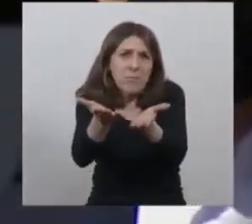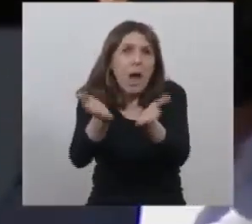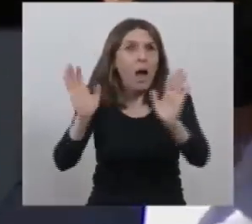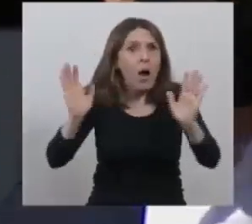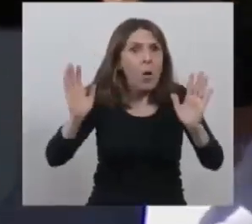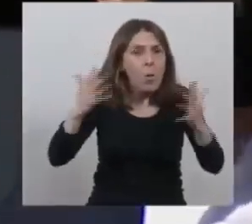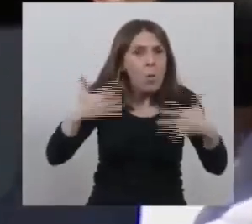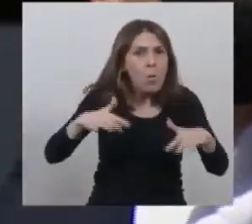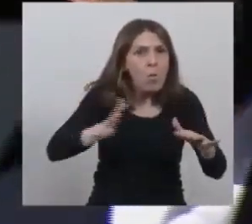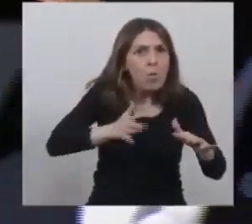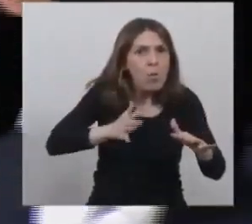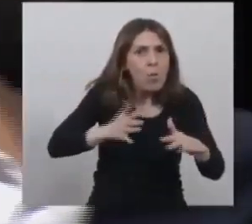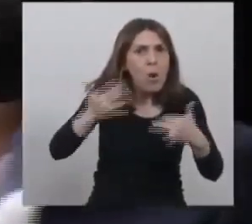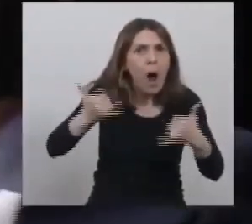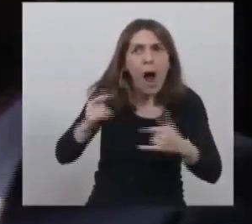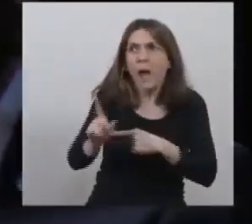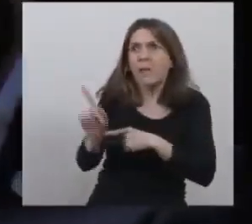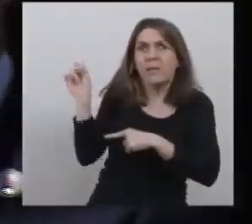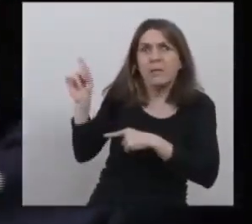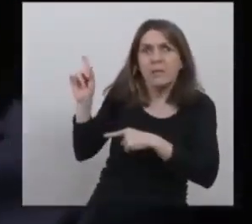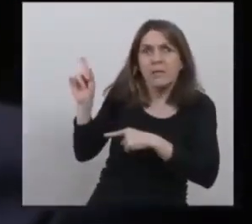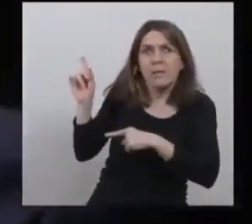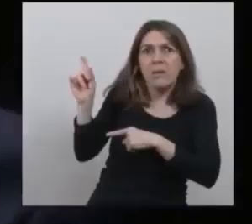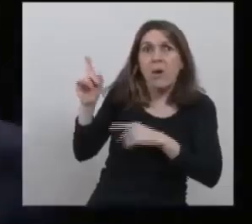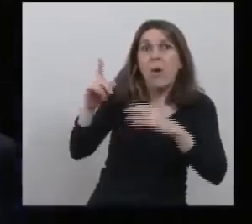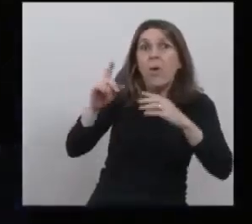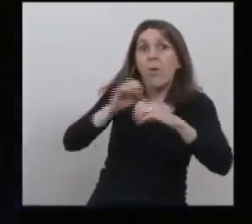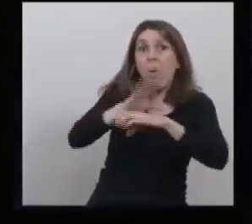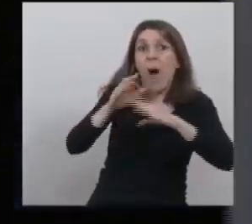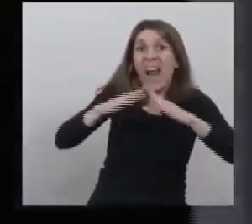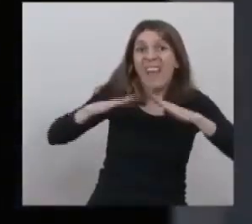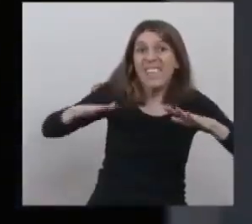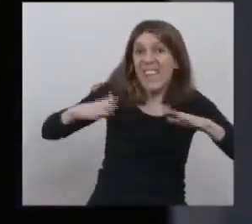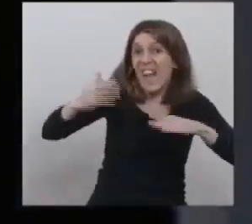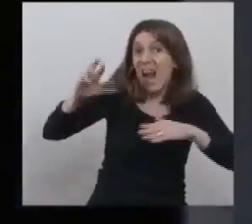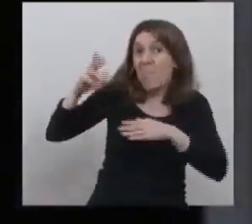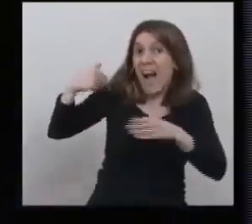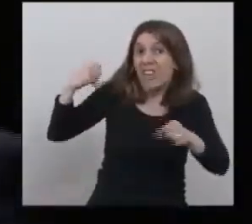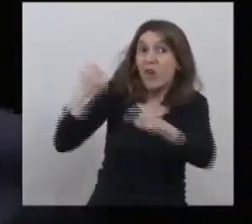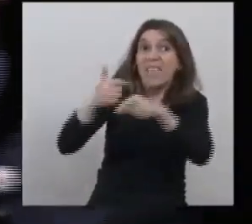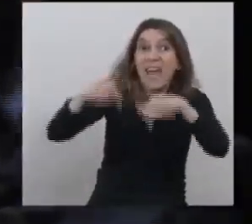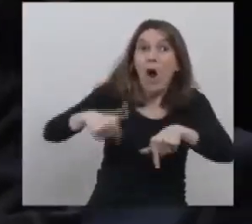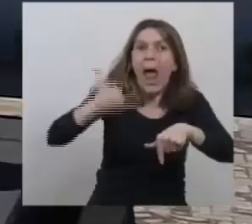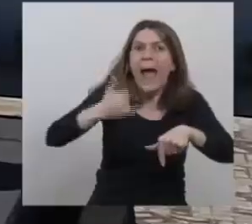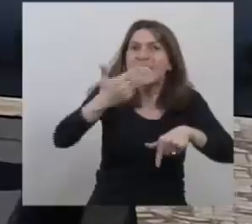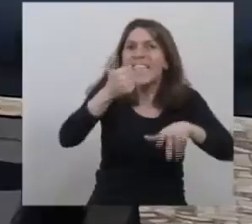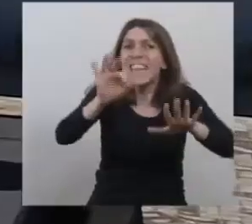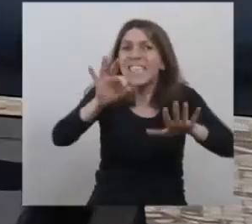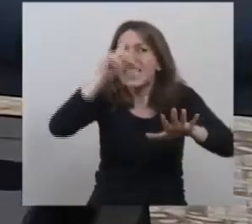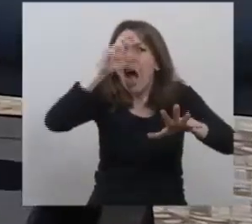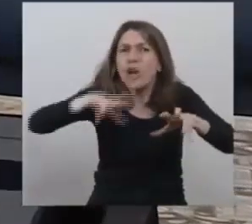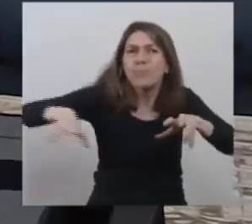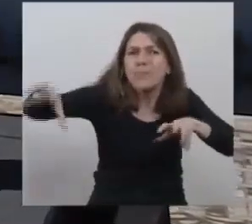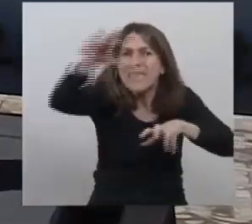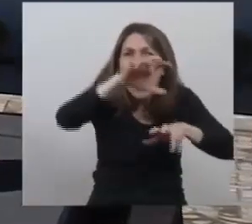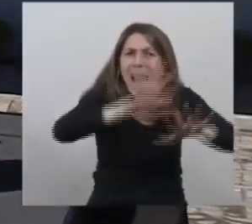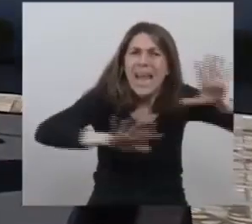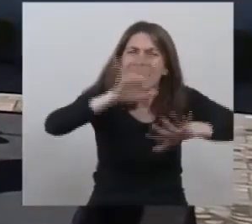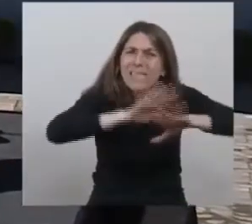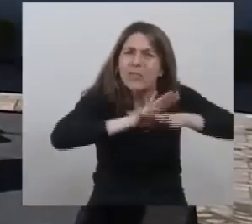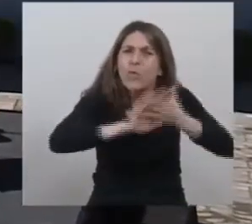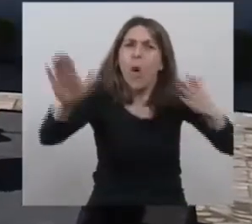cuarentena hay 60 obras como esta distribuidas a lo largo de todo el país en esa cuarentena